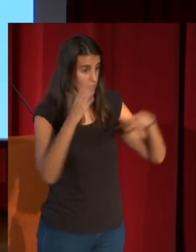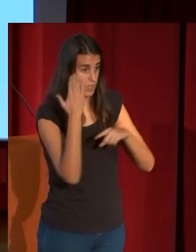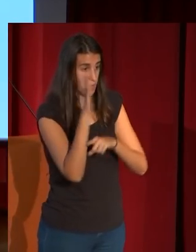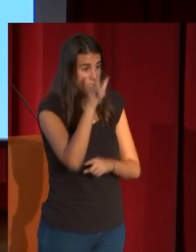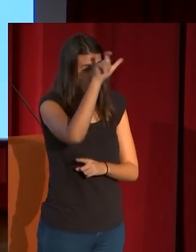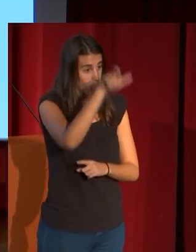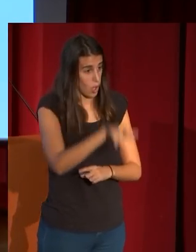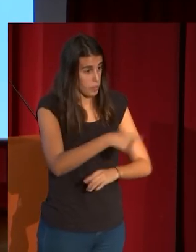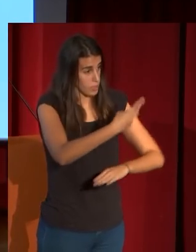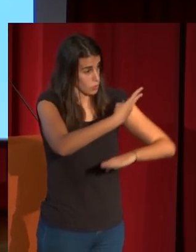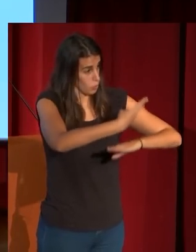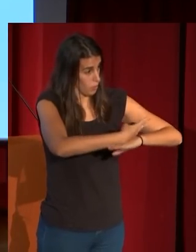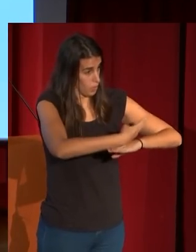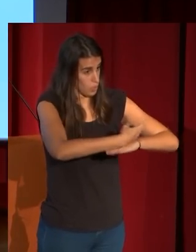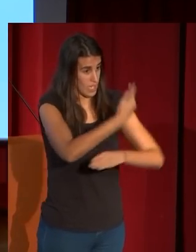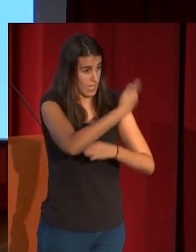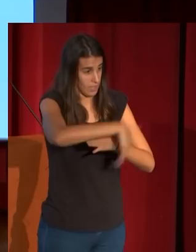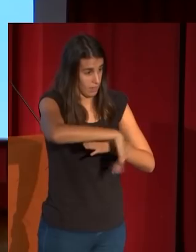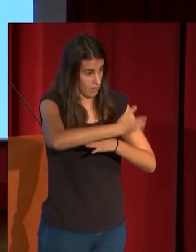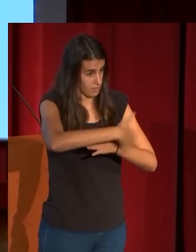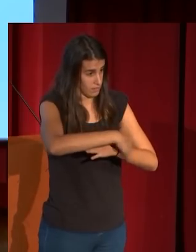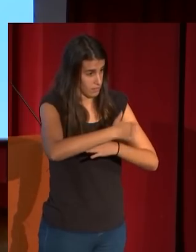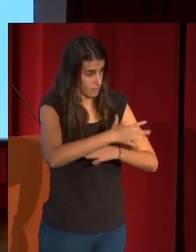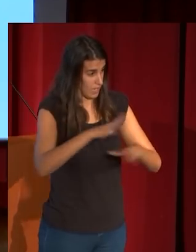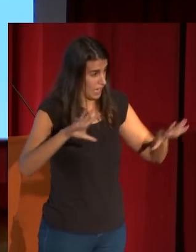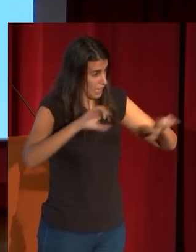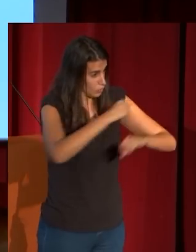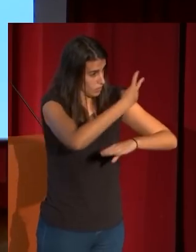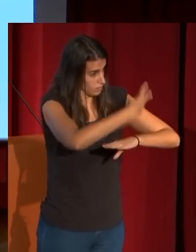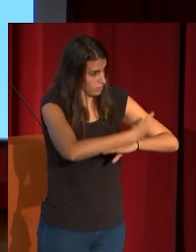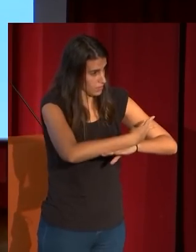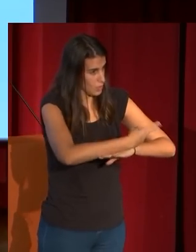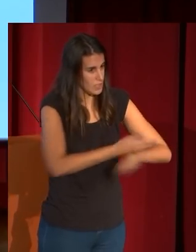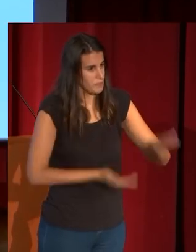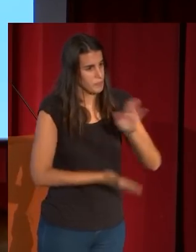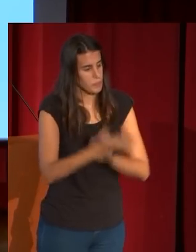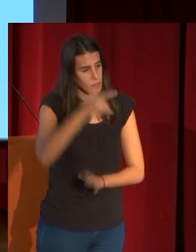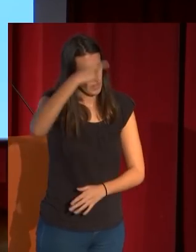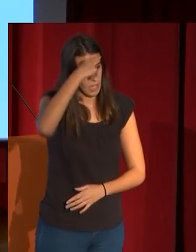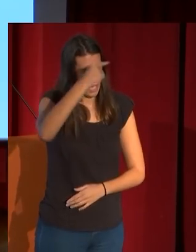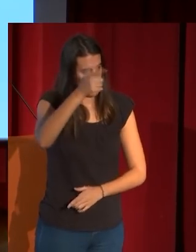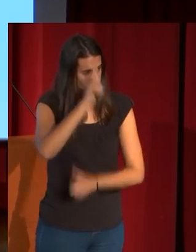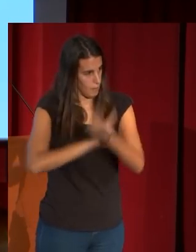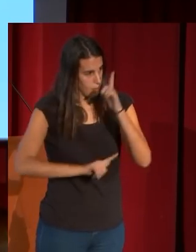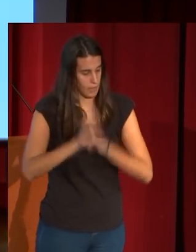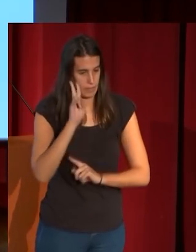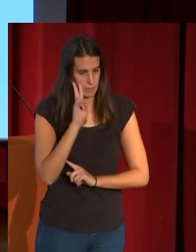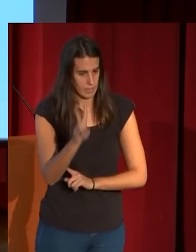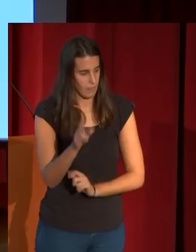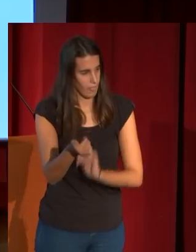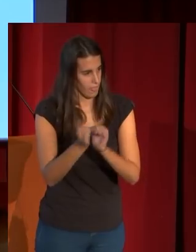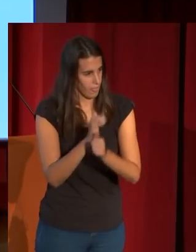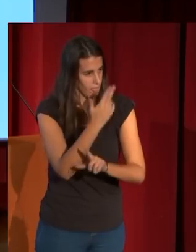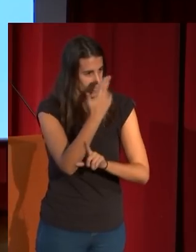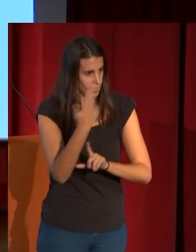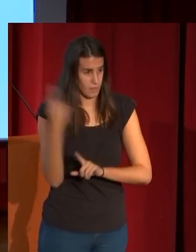tendidos, tumbados en la calle, a la sombra, en un viaje que hace a Ávila en 1867. Es una obra